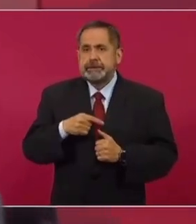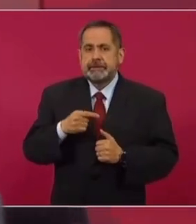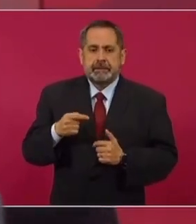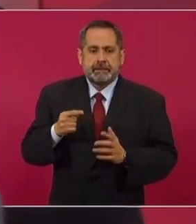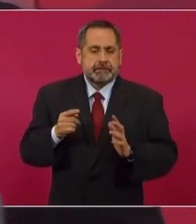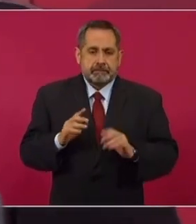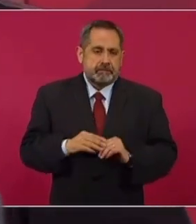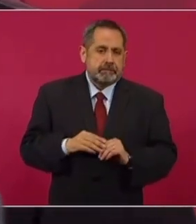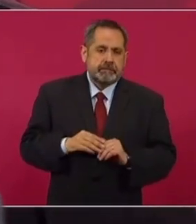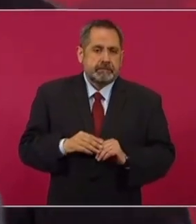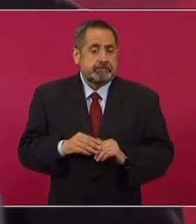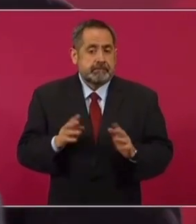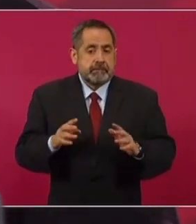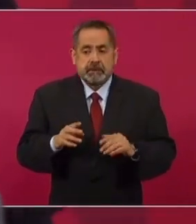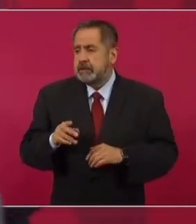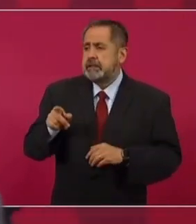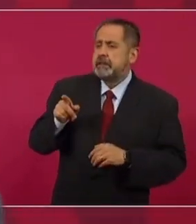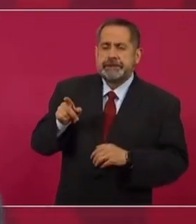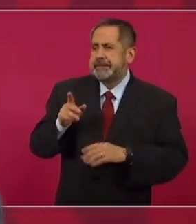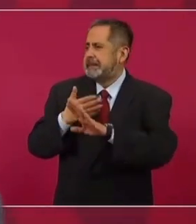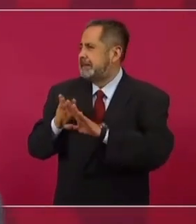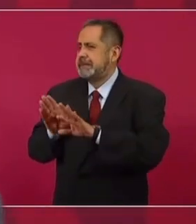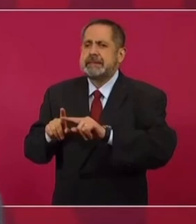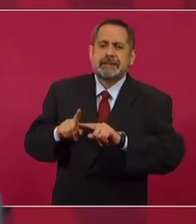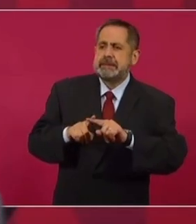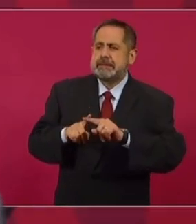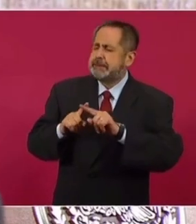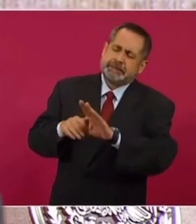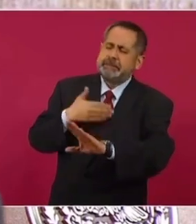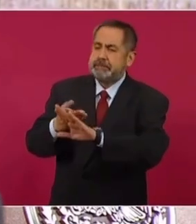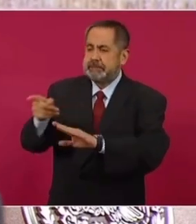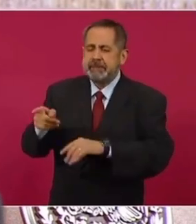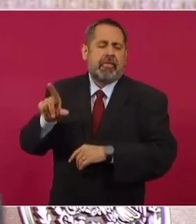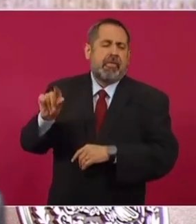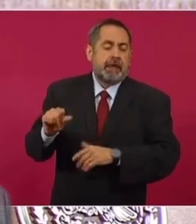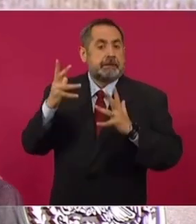un pollito y le salió gallo.